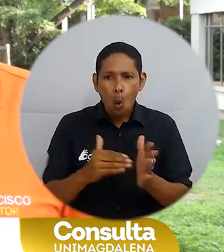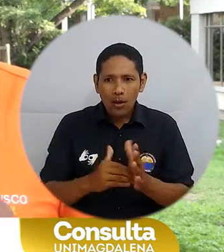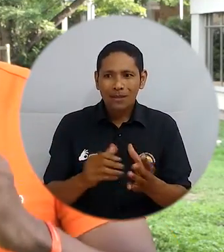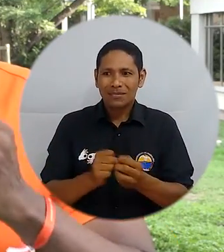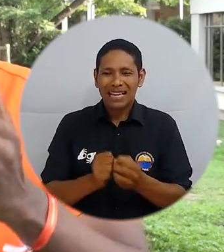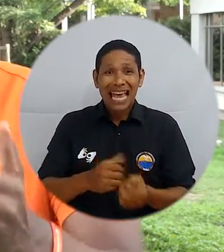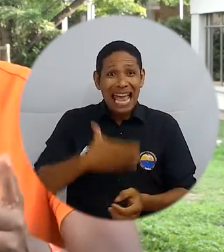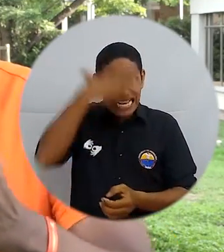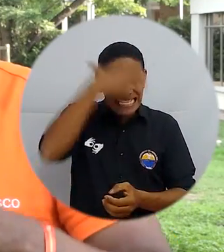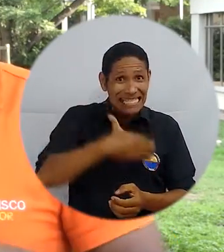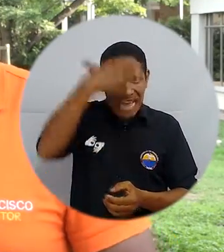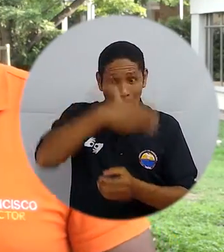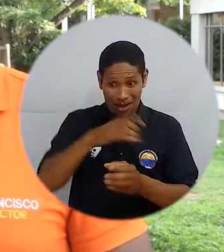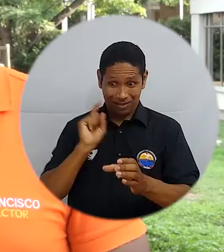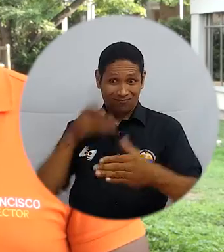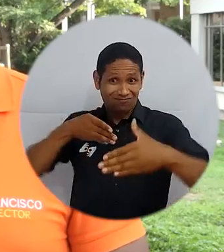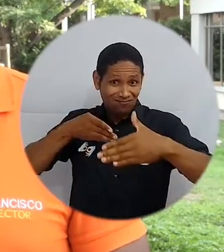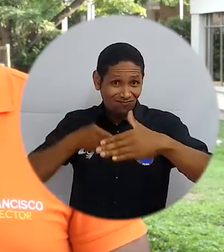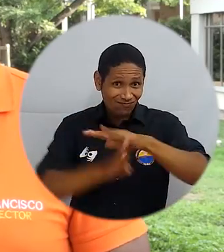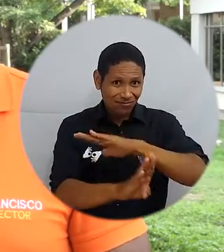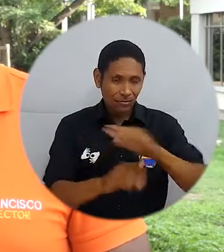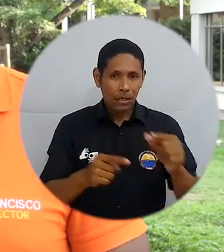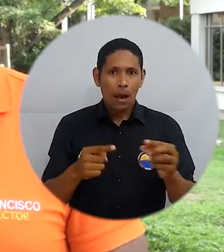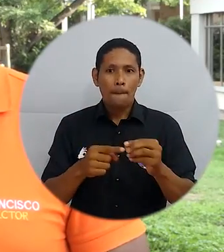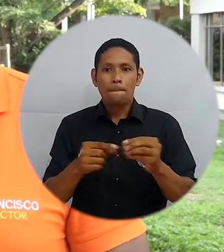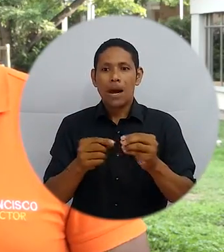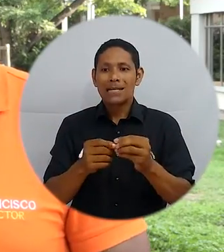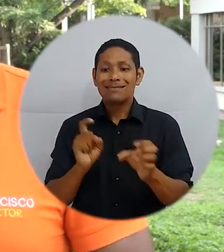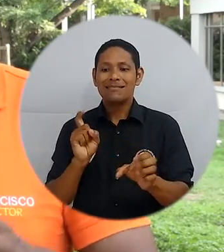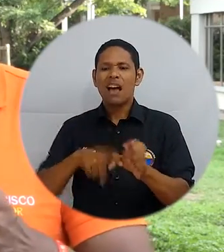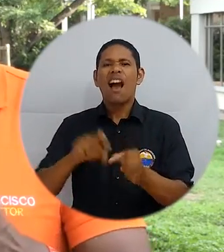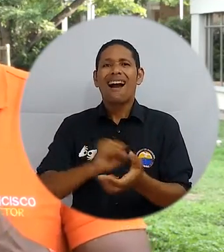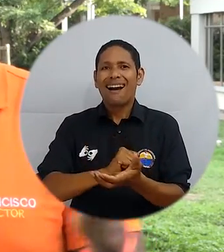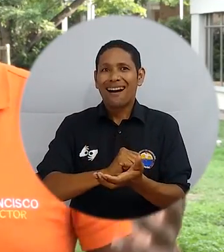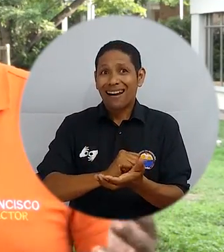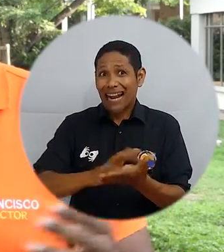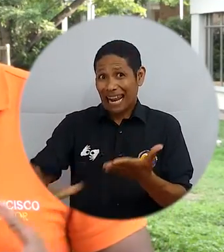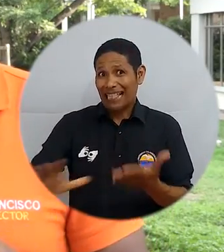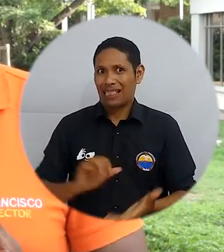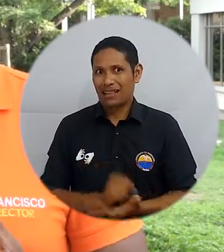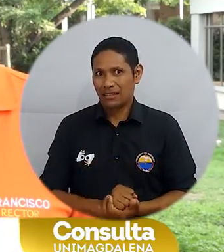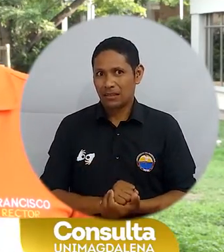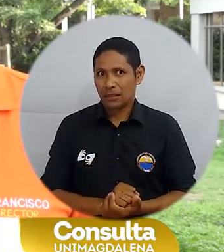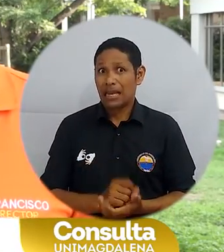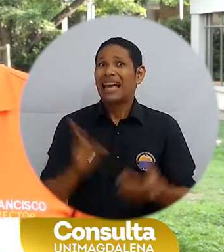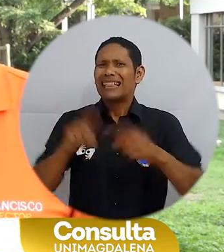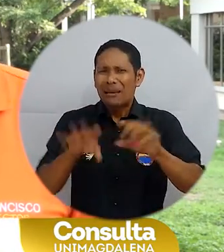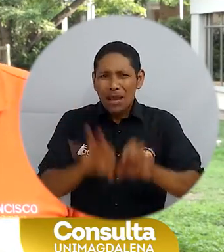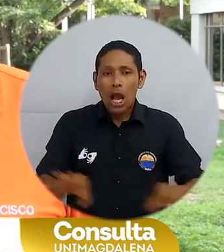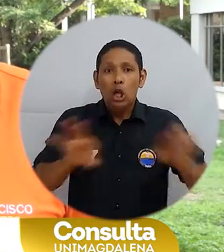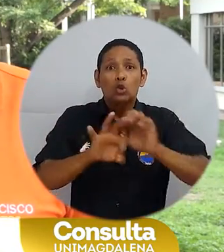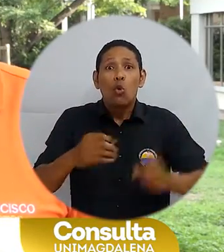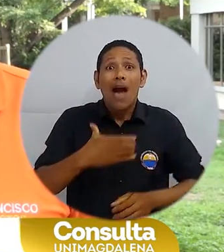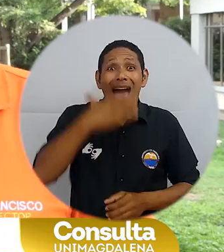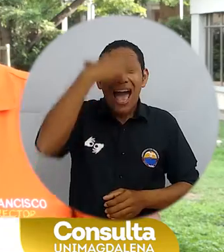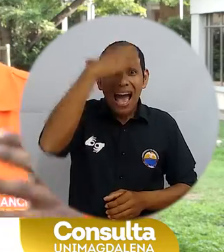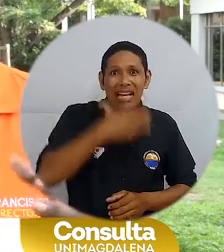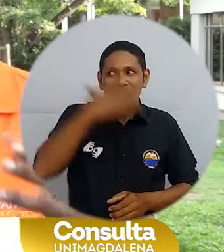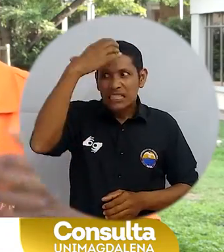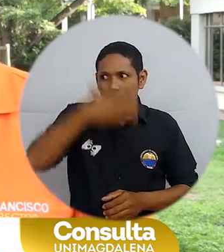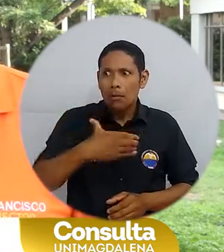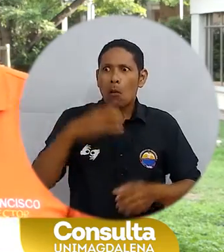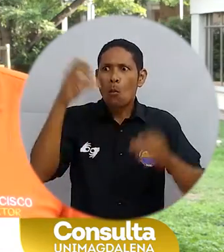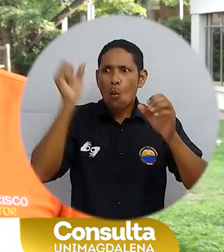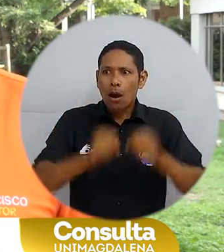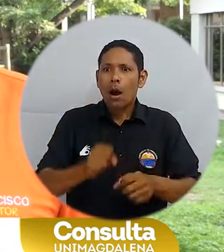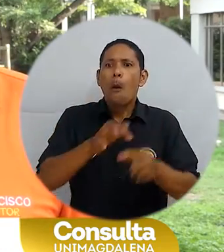que la inscripción sea completamente gratuita, pero también que el examen pueda presentarse simultáneamente en